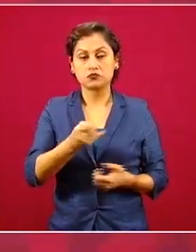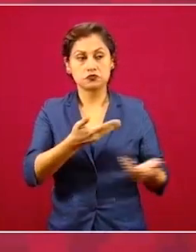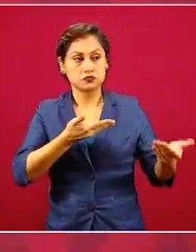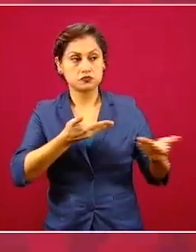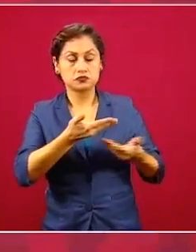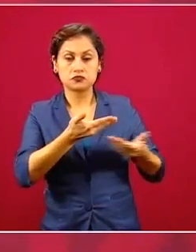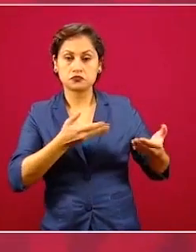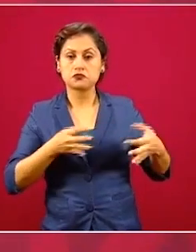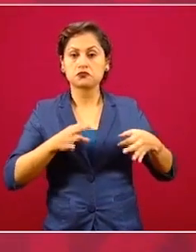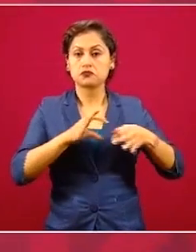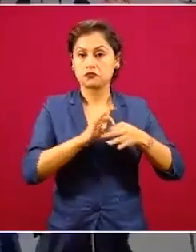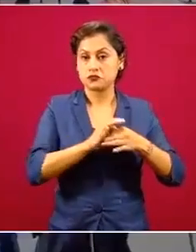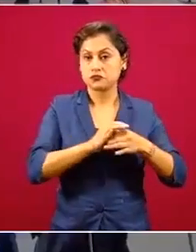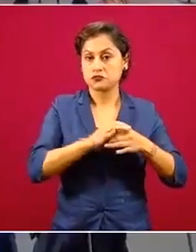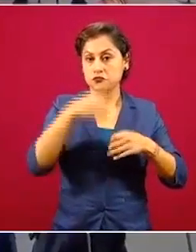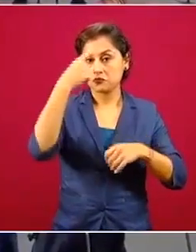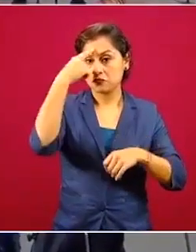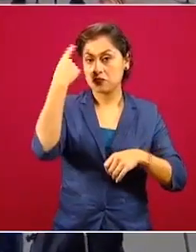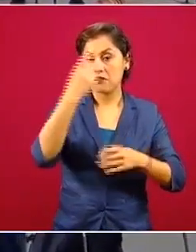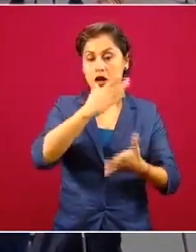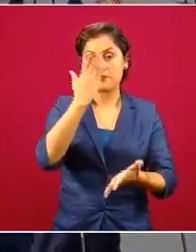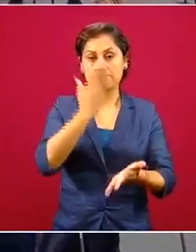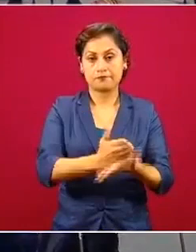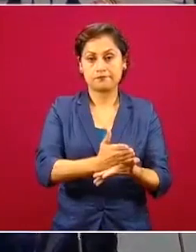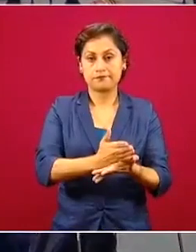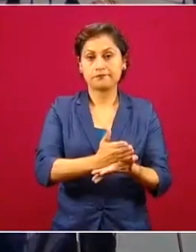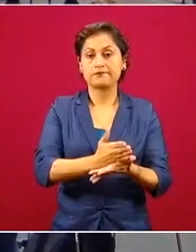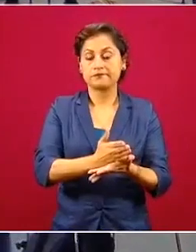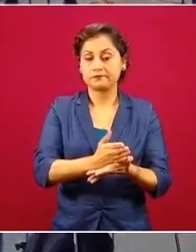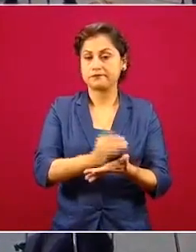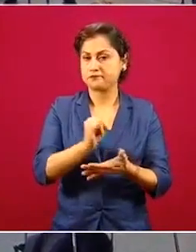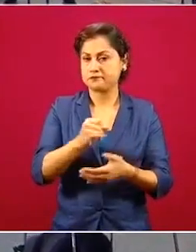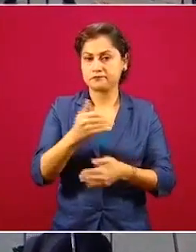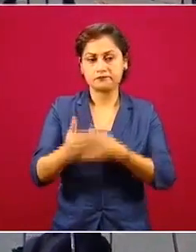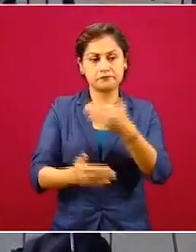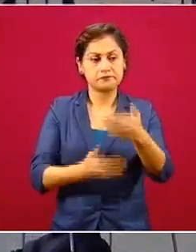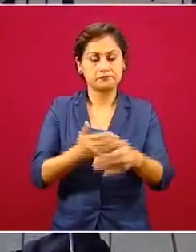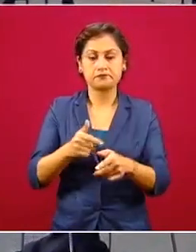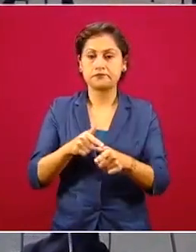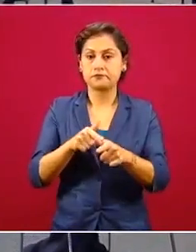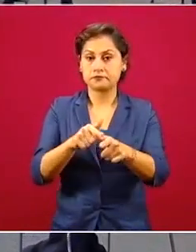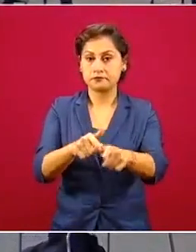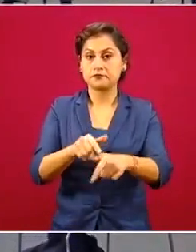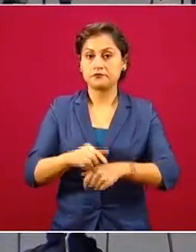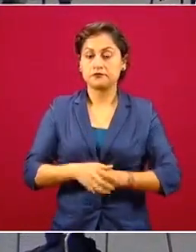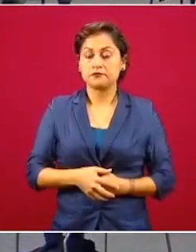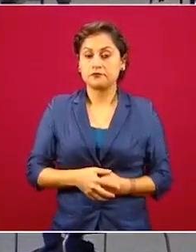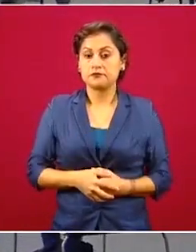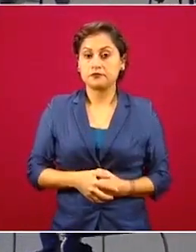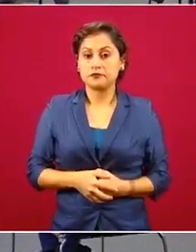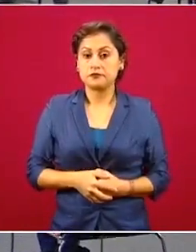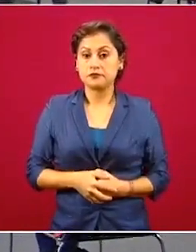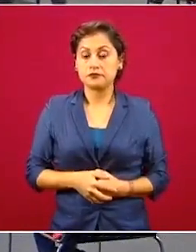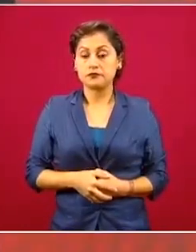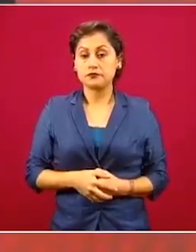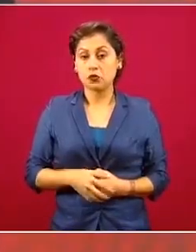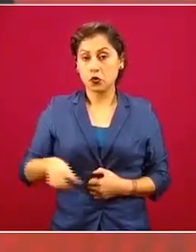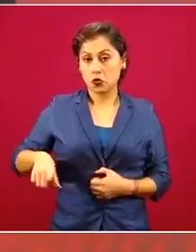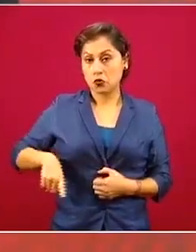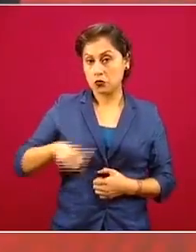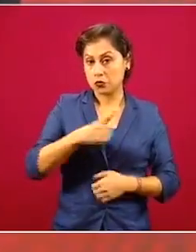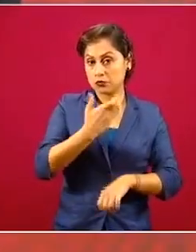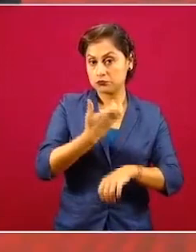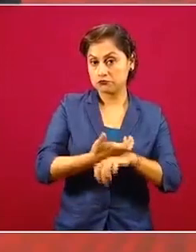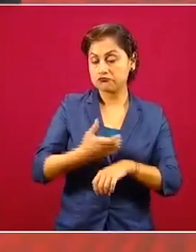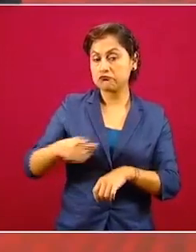existiendo, cooperación con el gobierno de Estados Unidos con respeto